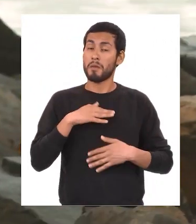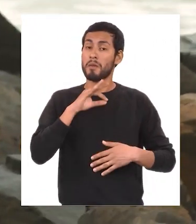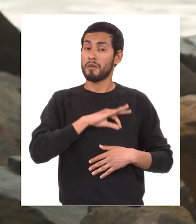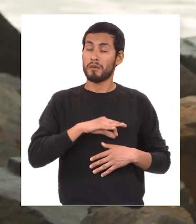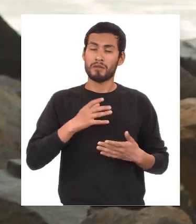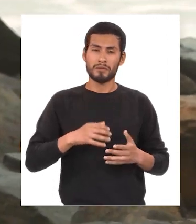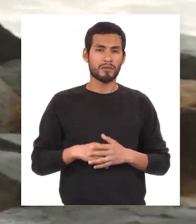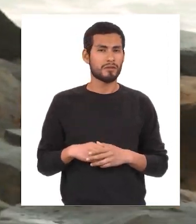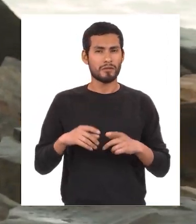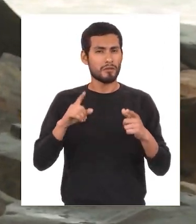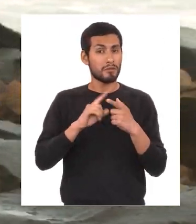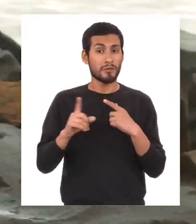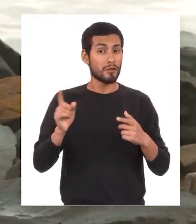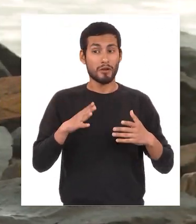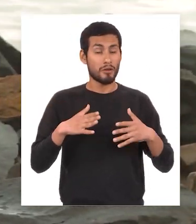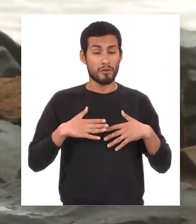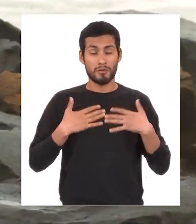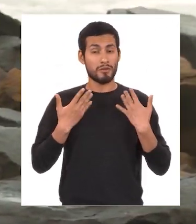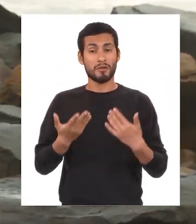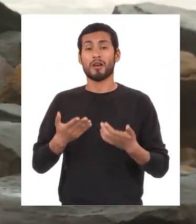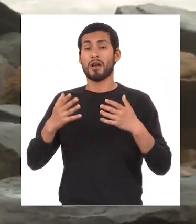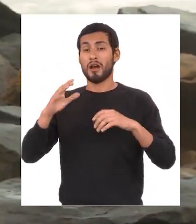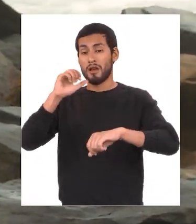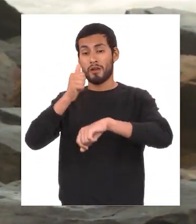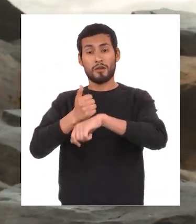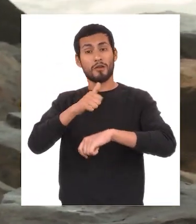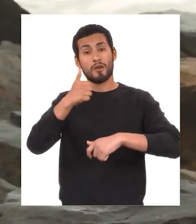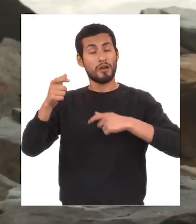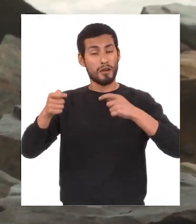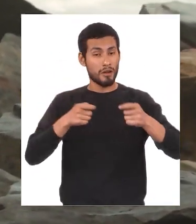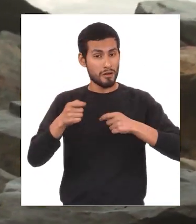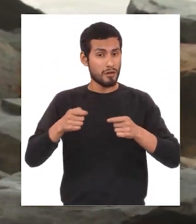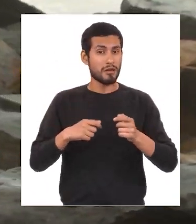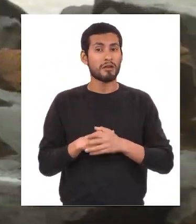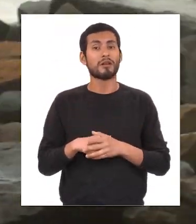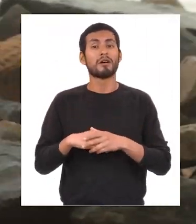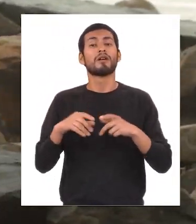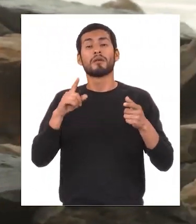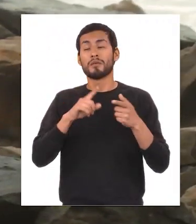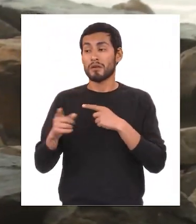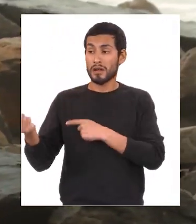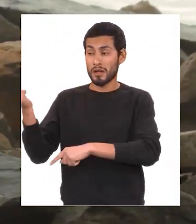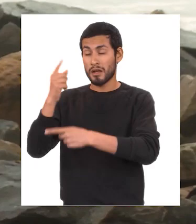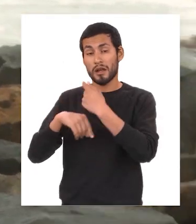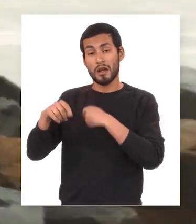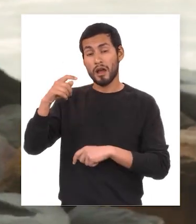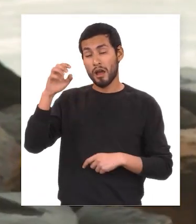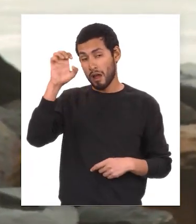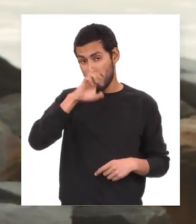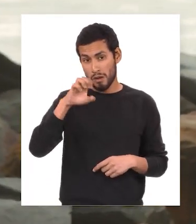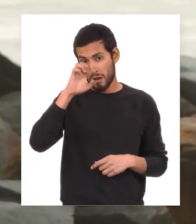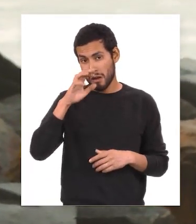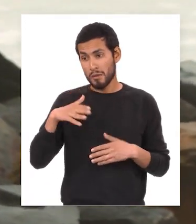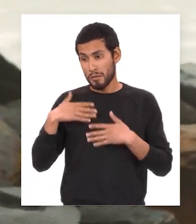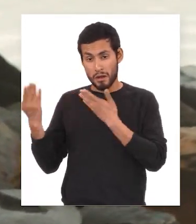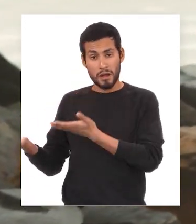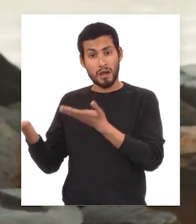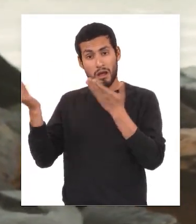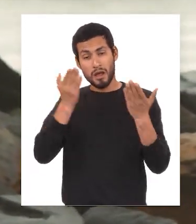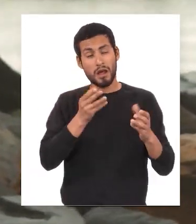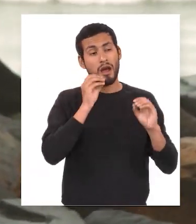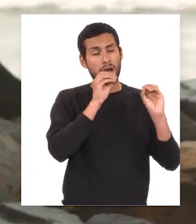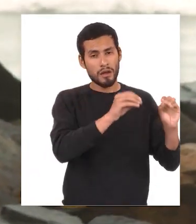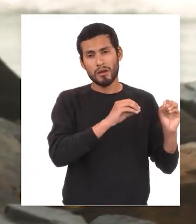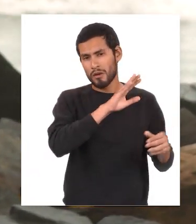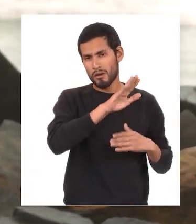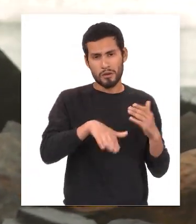beneficiada aunque no pudieron establecerse en otros territorios al regresar a europa trajeron productos que podían